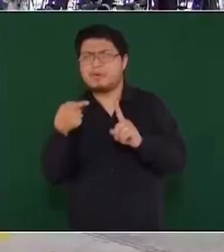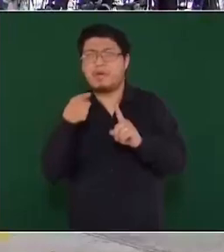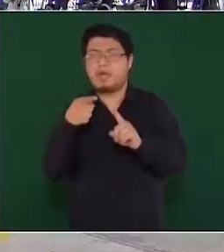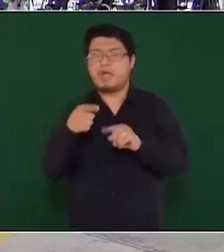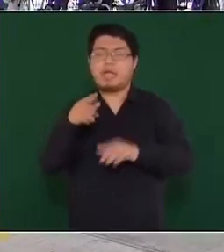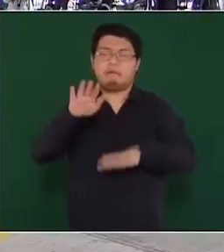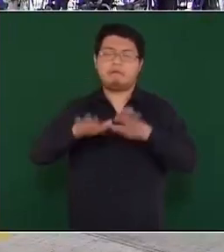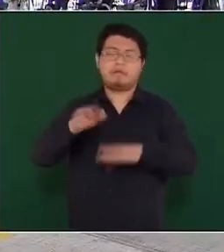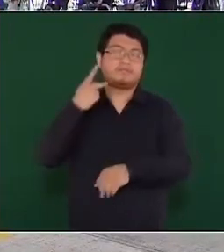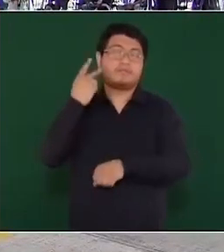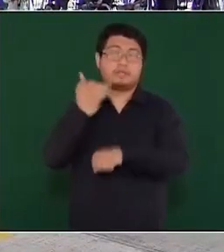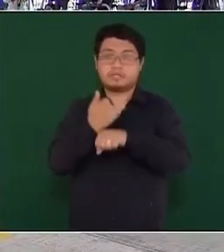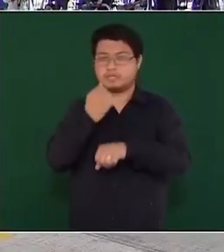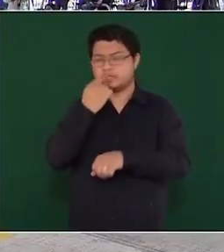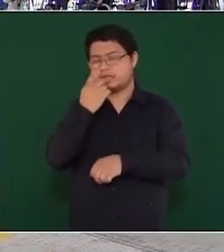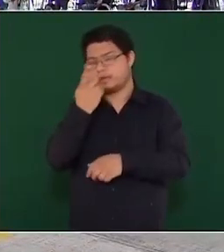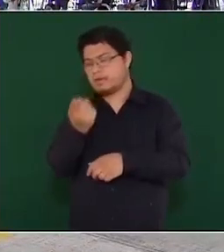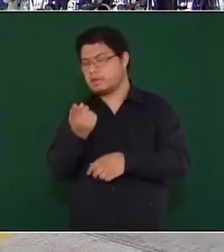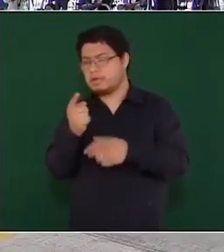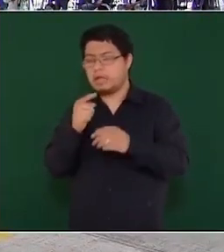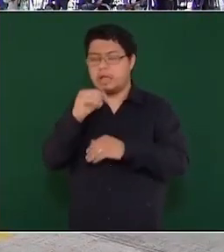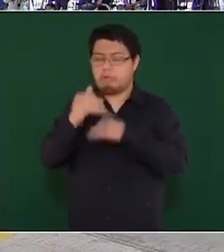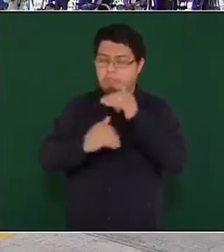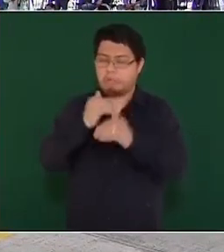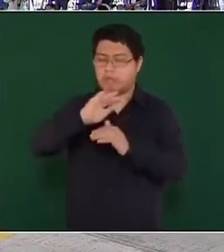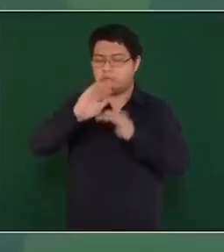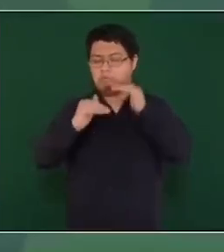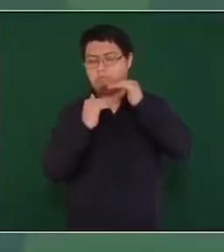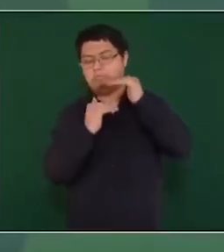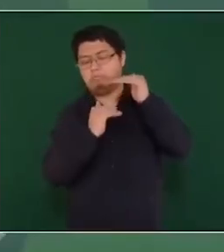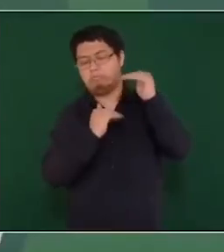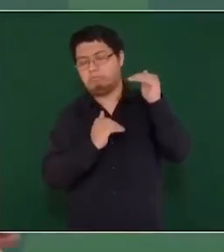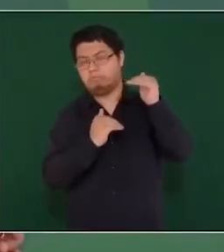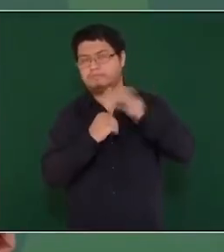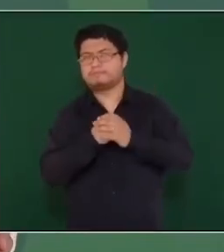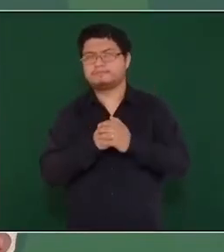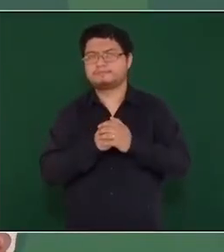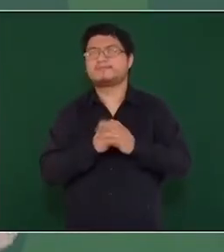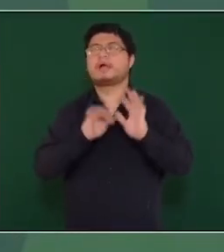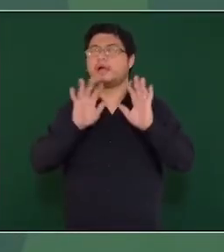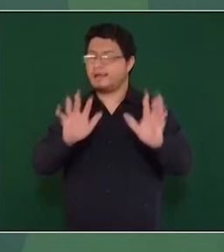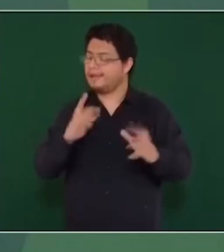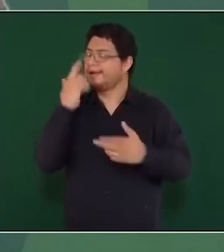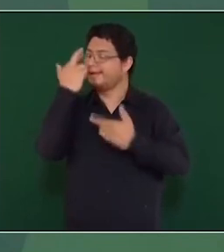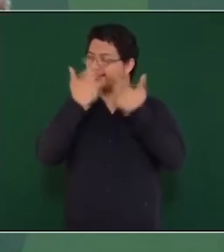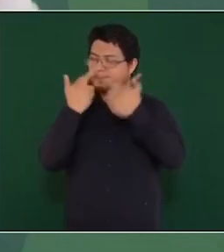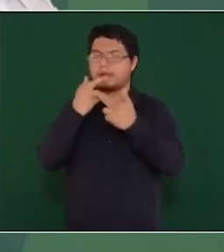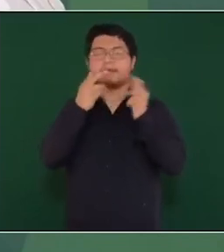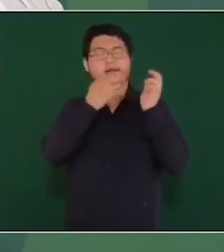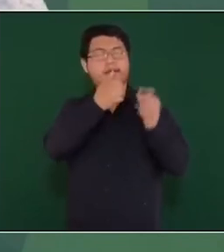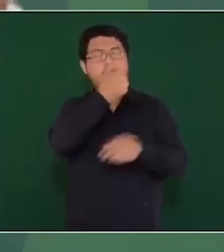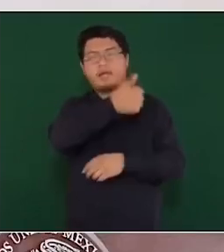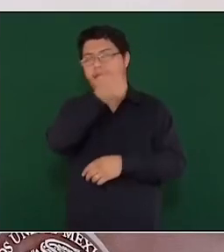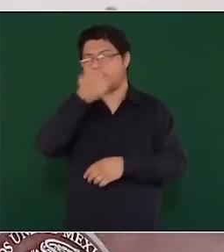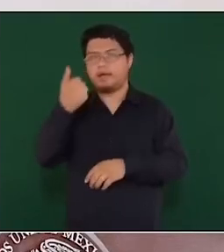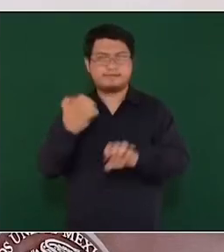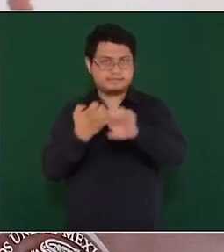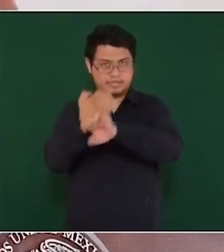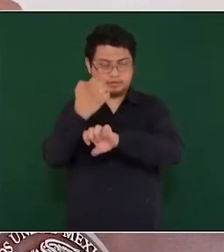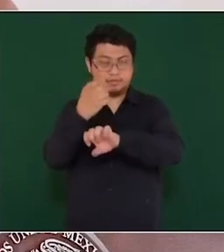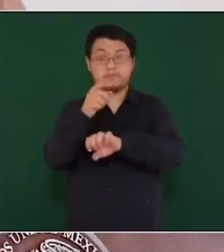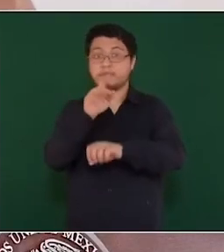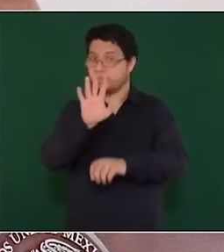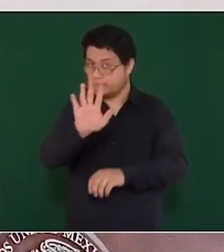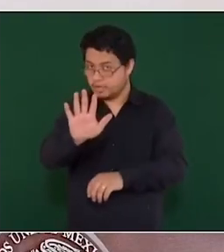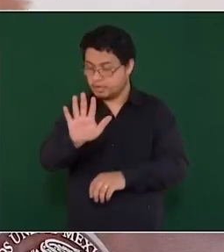fiscalía en apenas integrar una carpeta de revisar ya la particularidad de cada estado y homologarlo pero prevalece